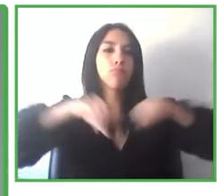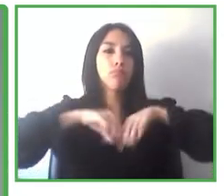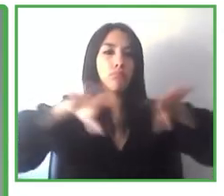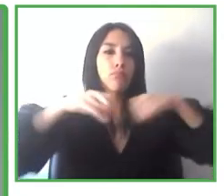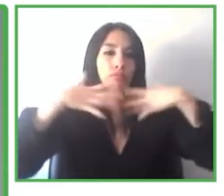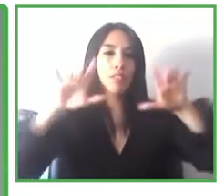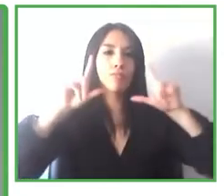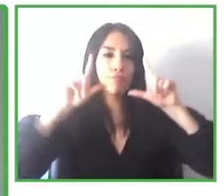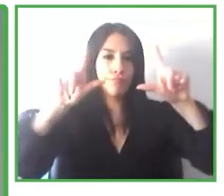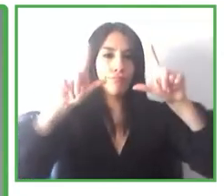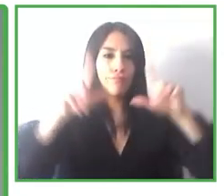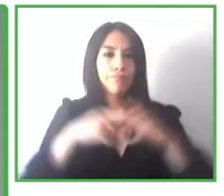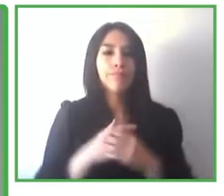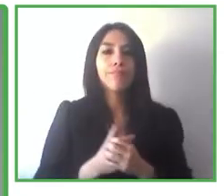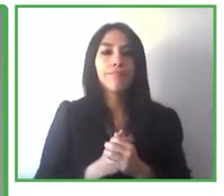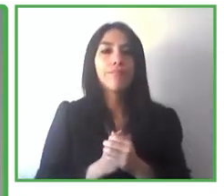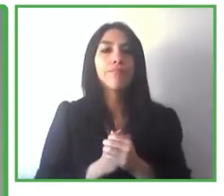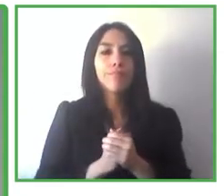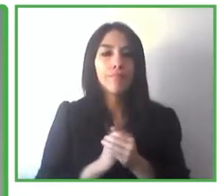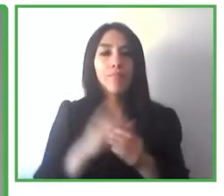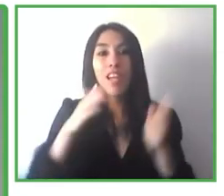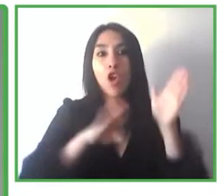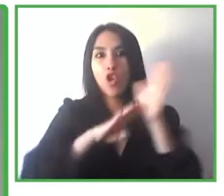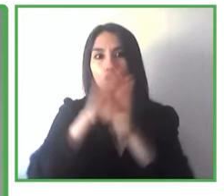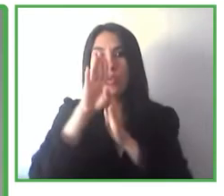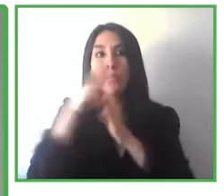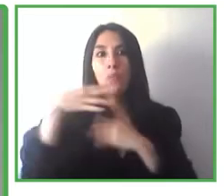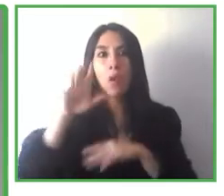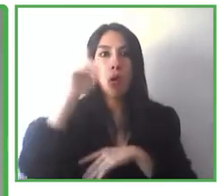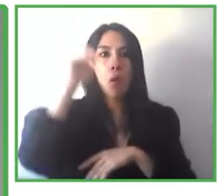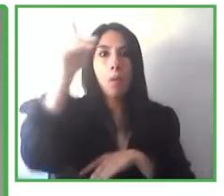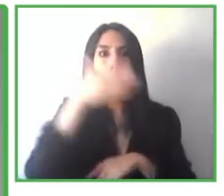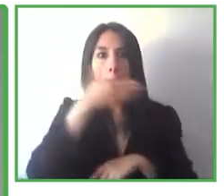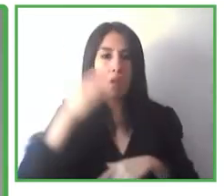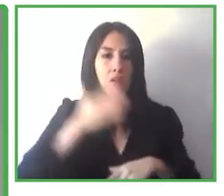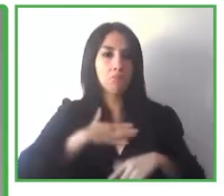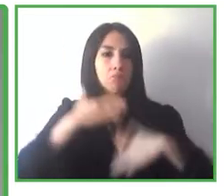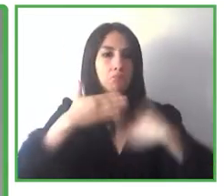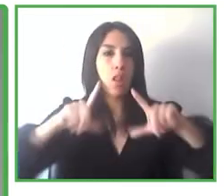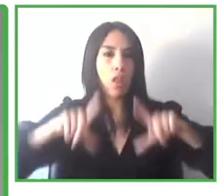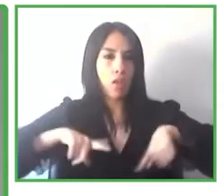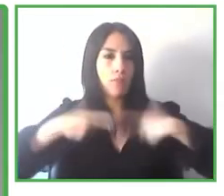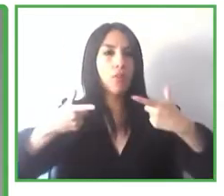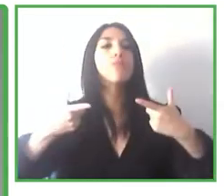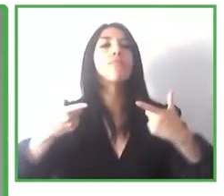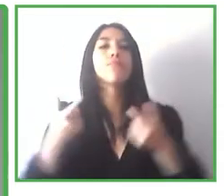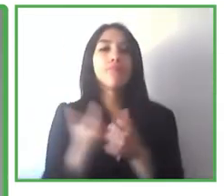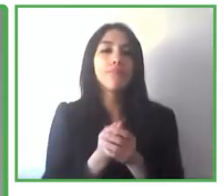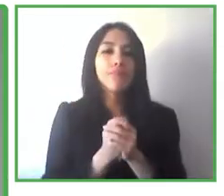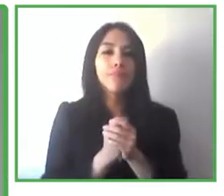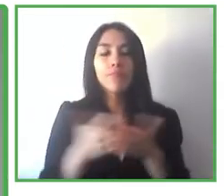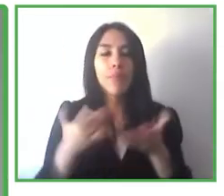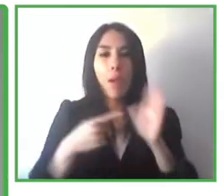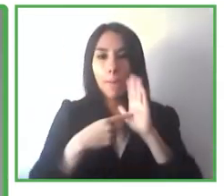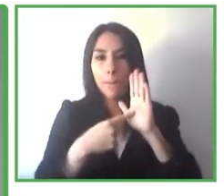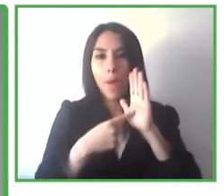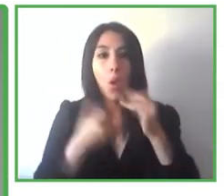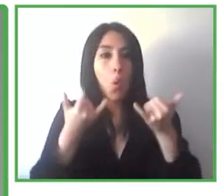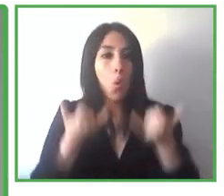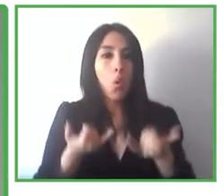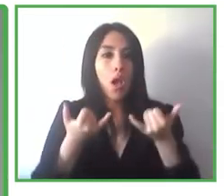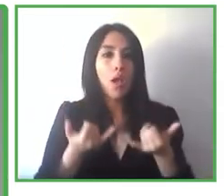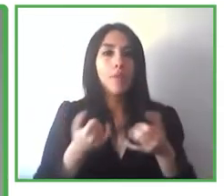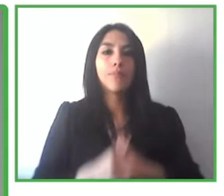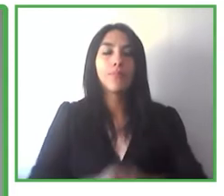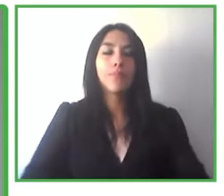nuestra vida o hacer más eficiente un sistema, ahora pues ahora se está pasando algo que es el Internet de las cosas,